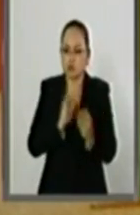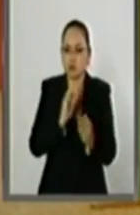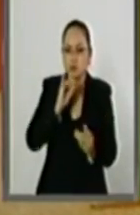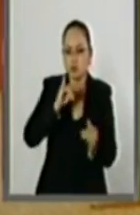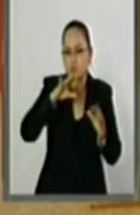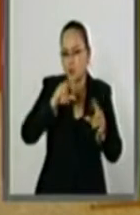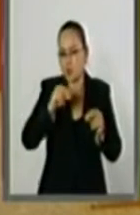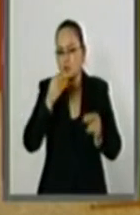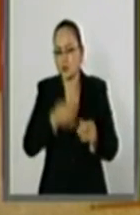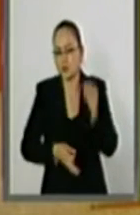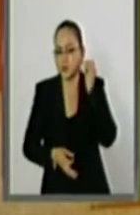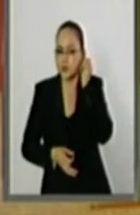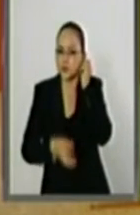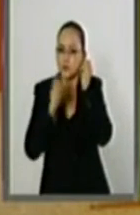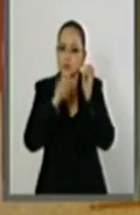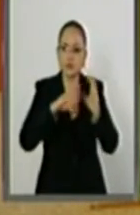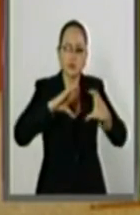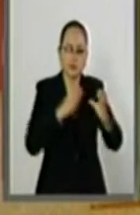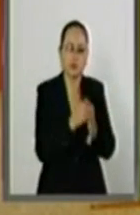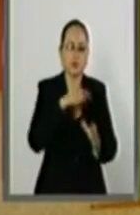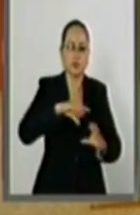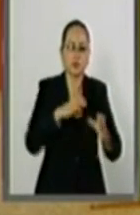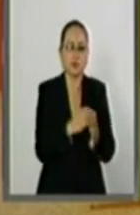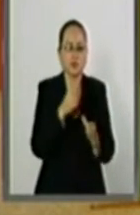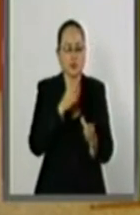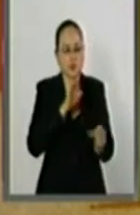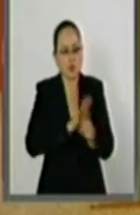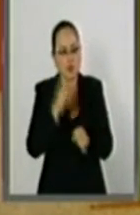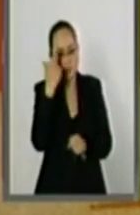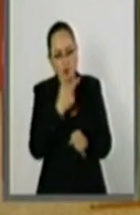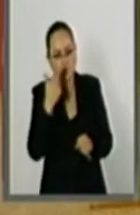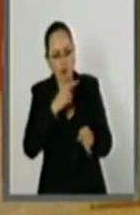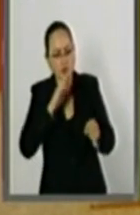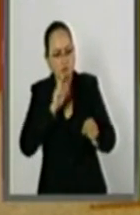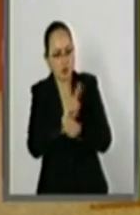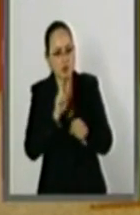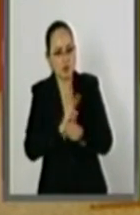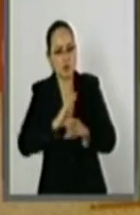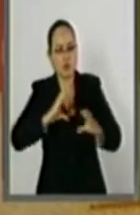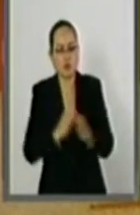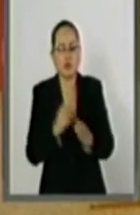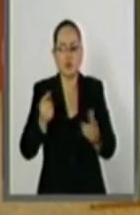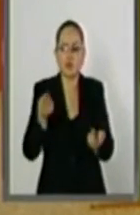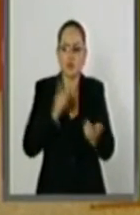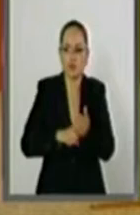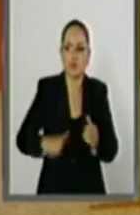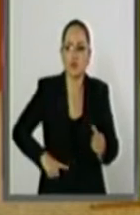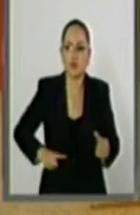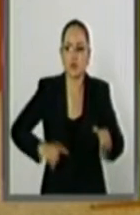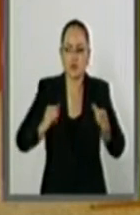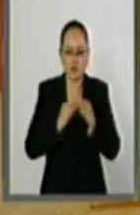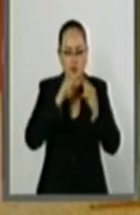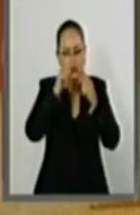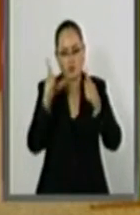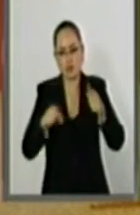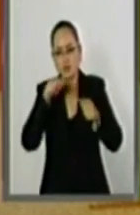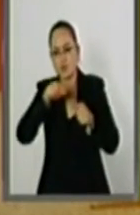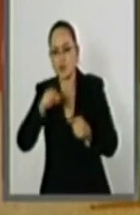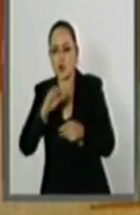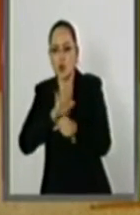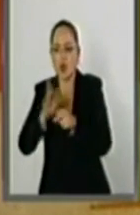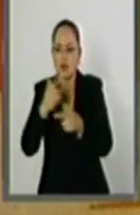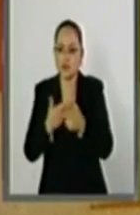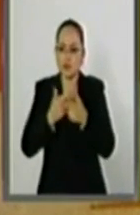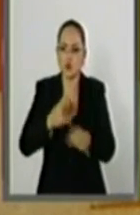Finalmente, la ley regula las facultades de verificación y demás atribuciones de los órganos garantes, los recursos y medios de